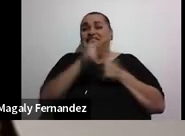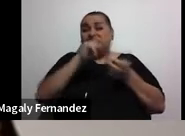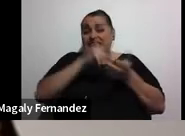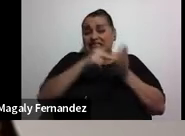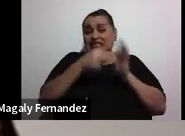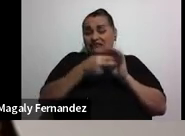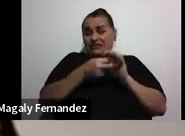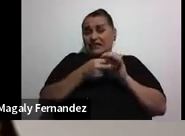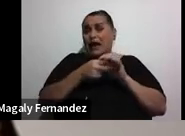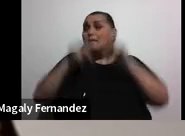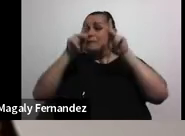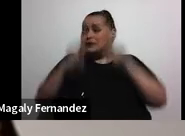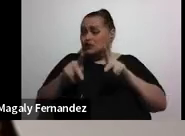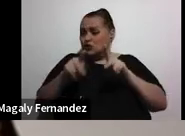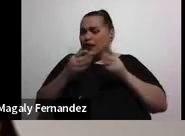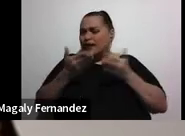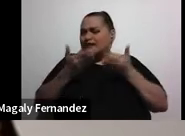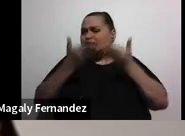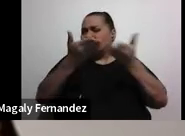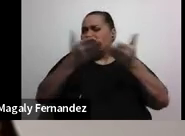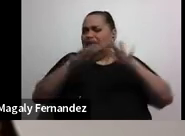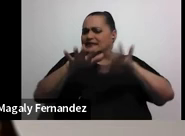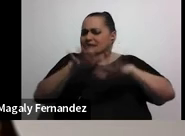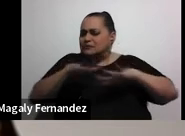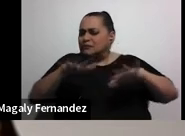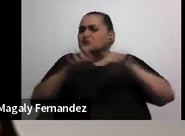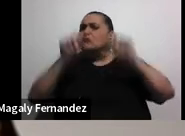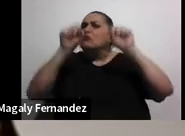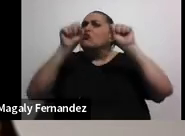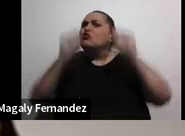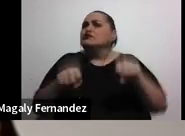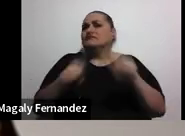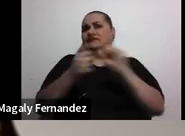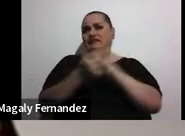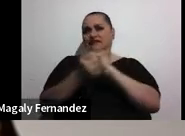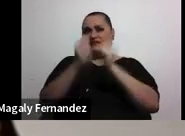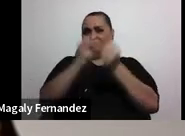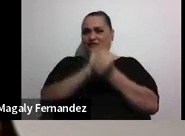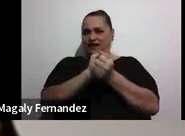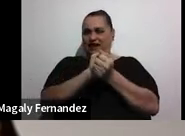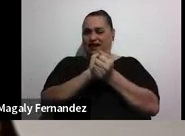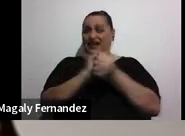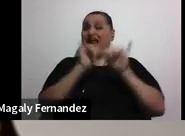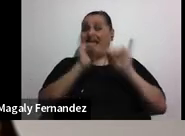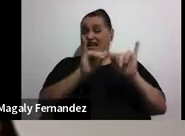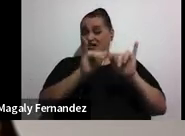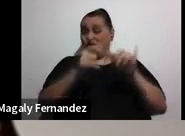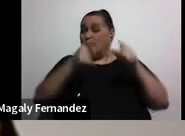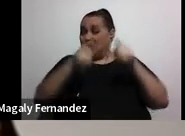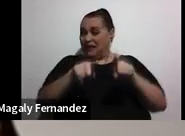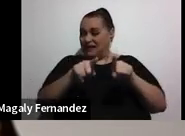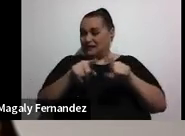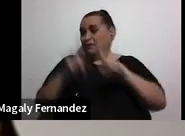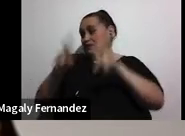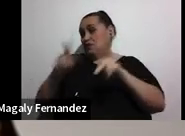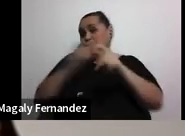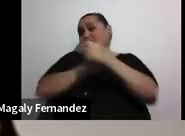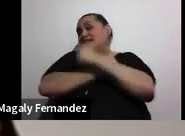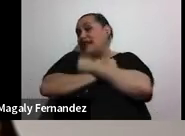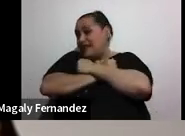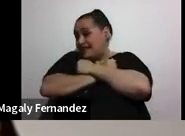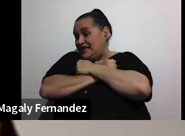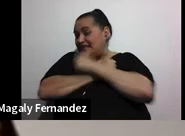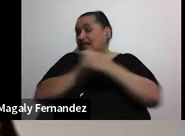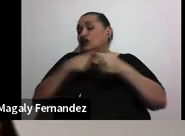está dándole un espacio chiquitito a la posibilidad de cambiar y también eso le va a pasar mucho con la gente querida que nosotros sabemos que queremos que